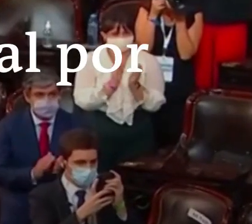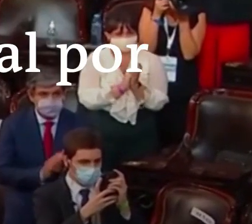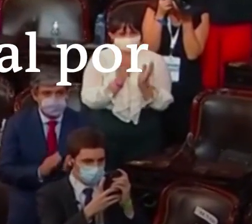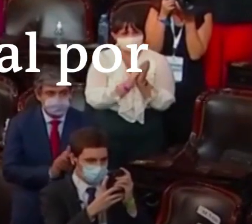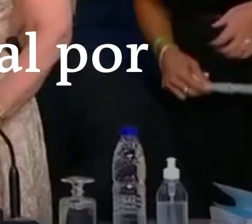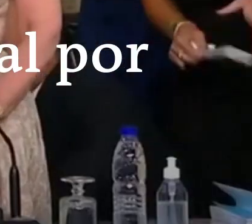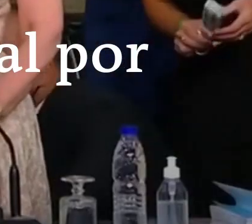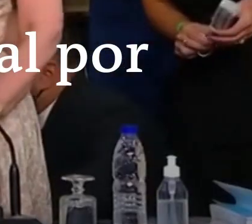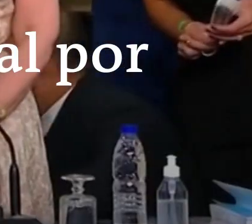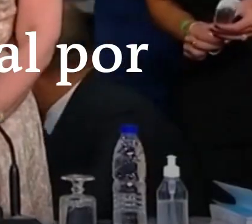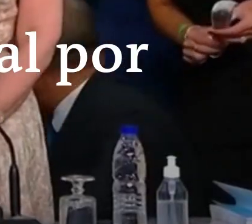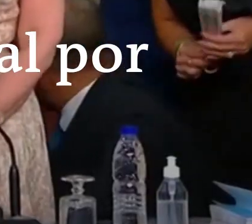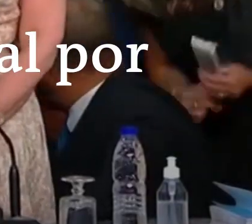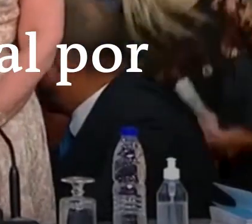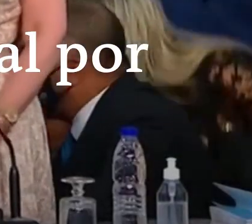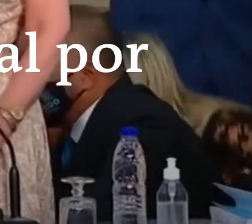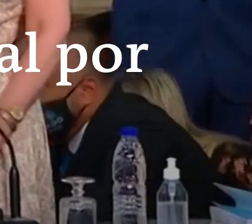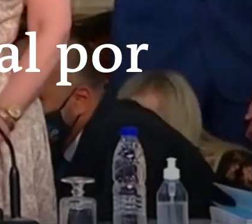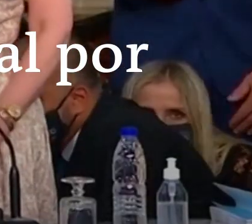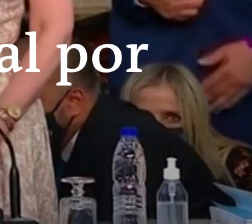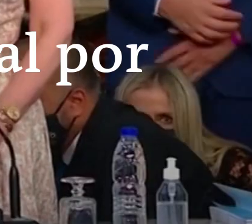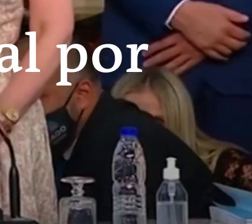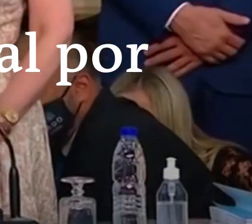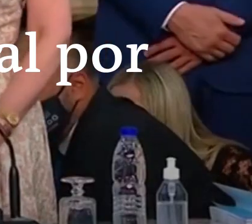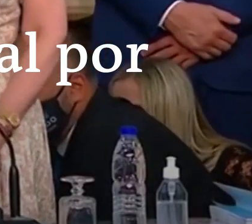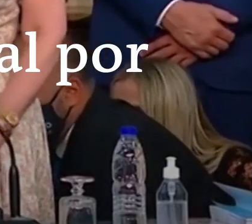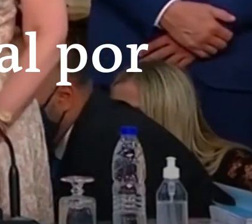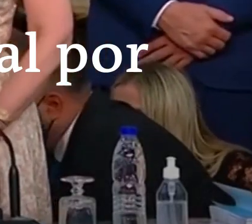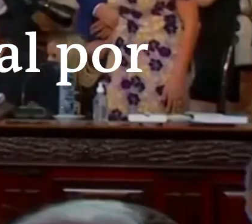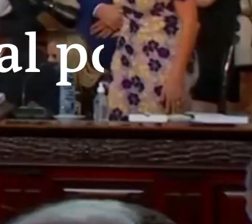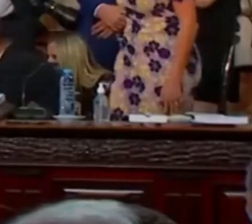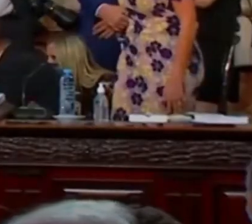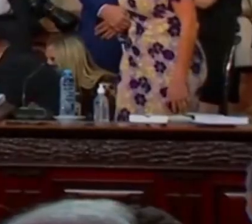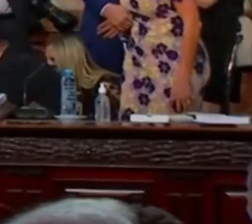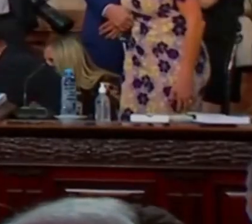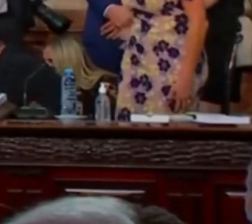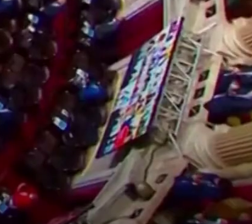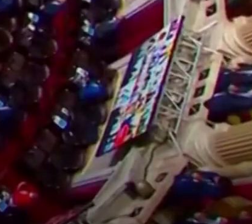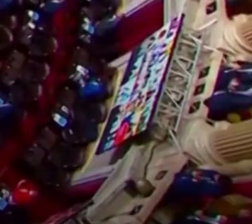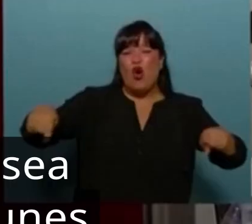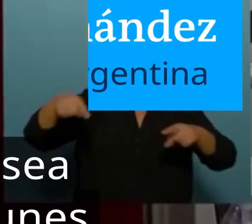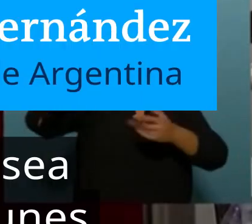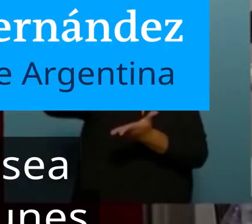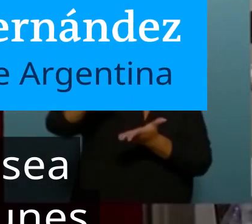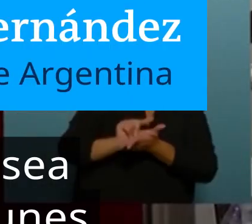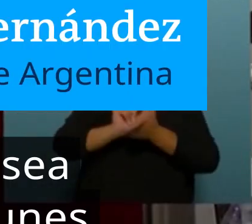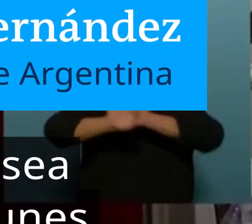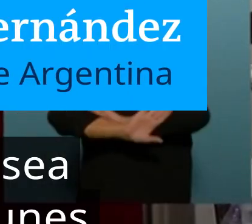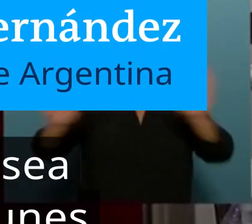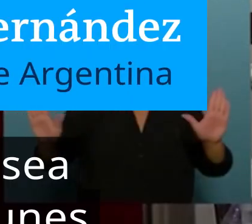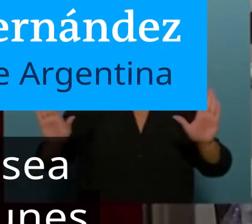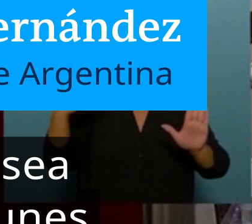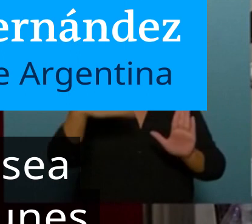trigésimo, noveno periodo de sesiones ordinarias del Honorable Congreso de la Nación. Es